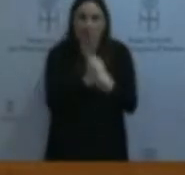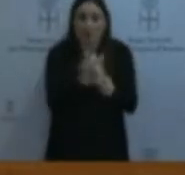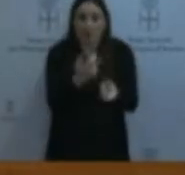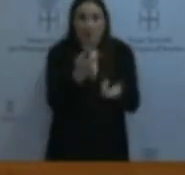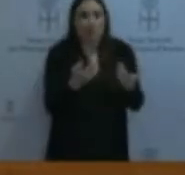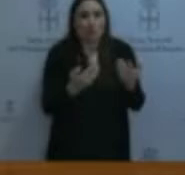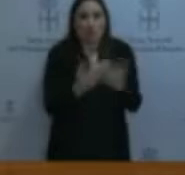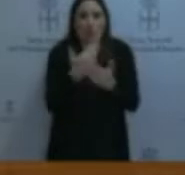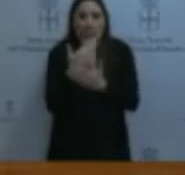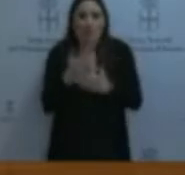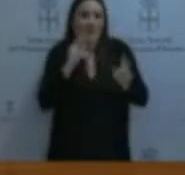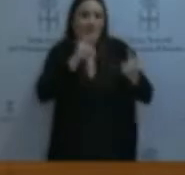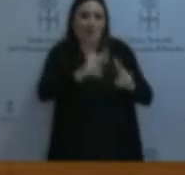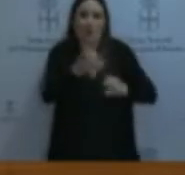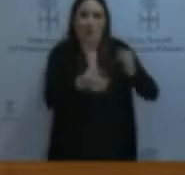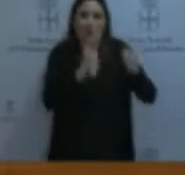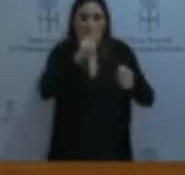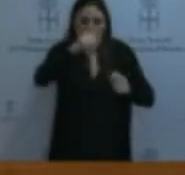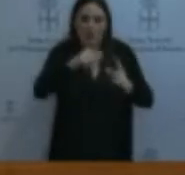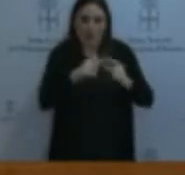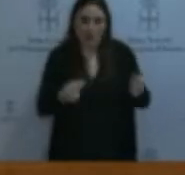los juzgados y tribunales de esta comunidad autónoma.